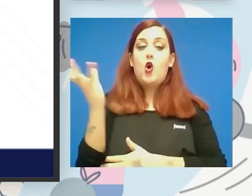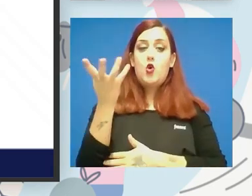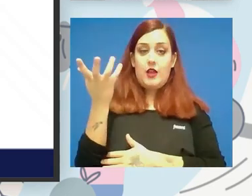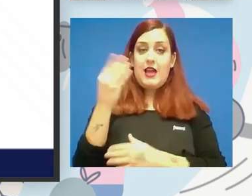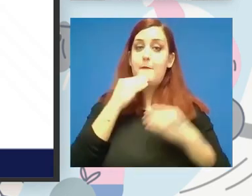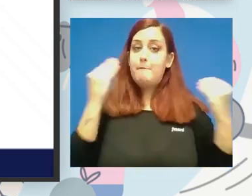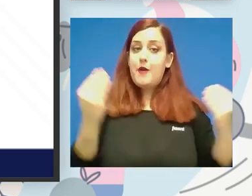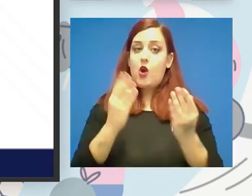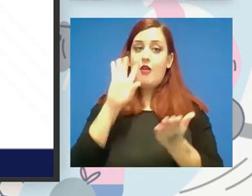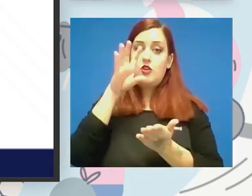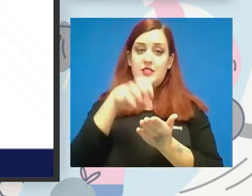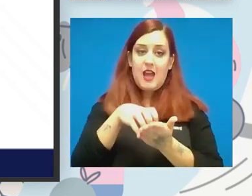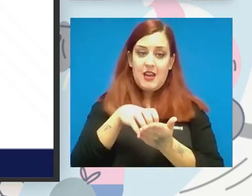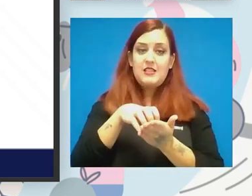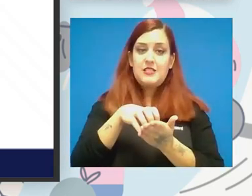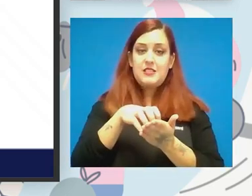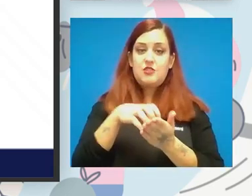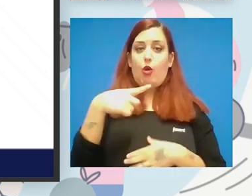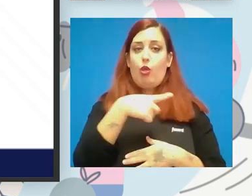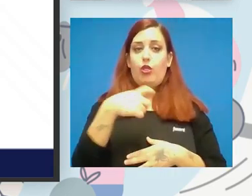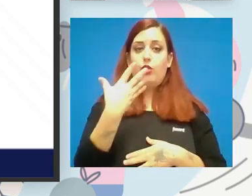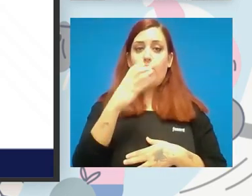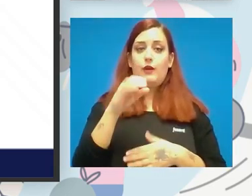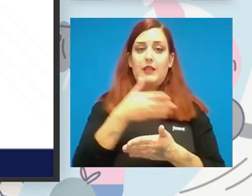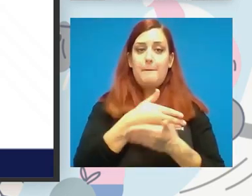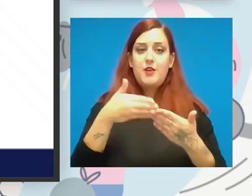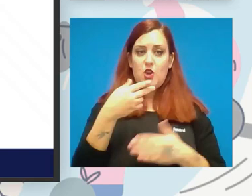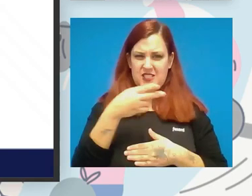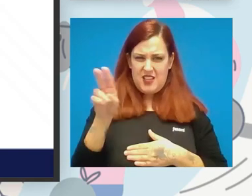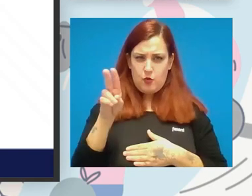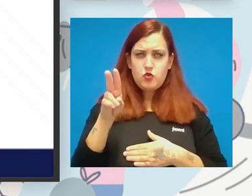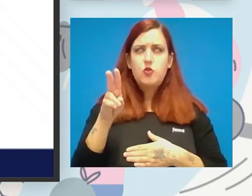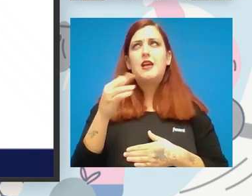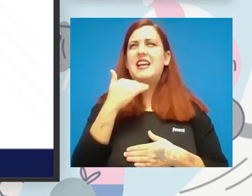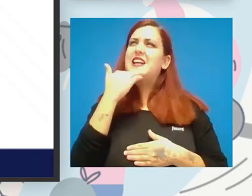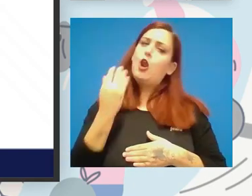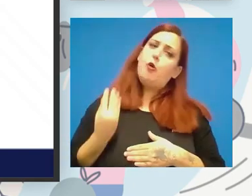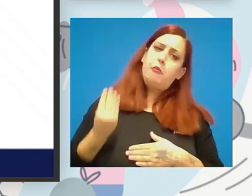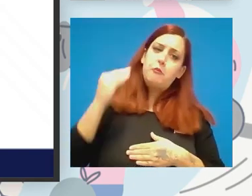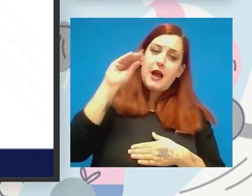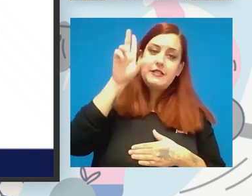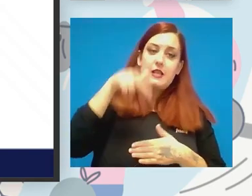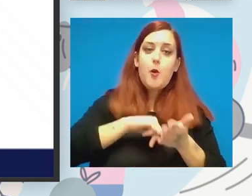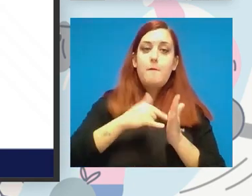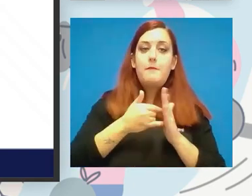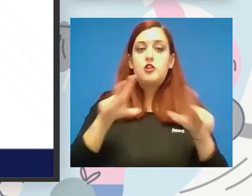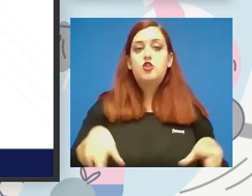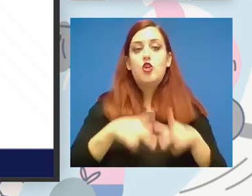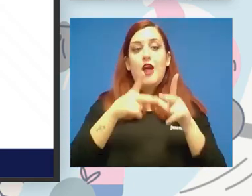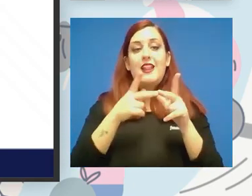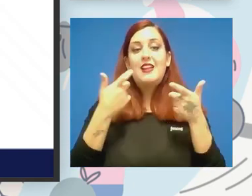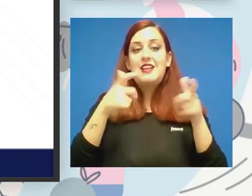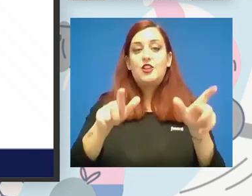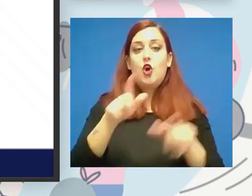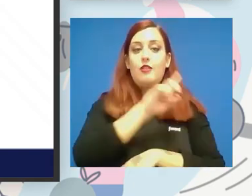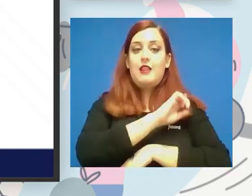que son 150 millones de euros ahora veremos que son más y un plan social del sector del deporte en